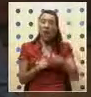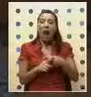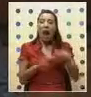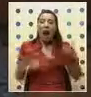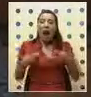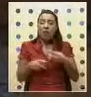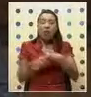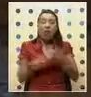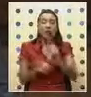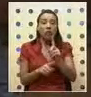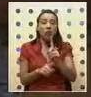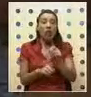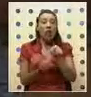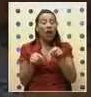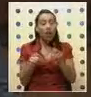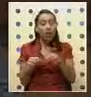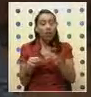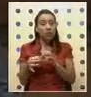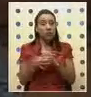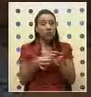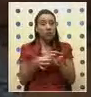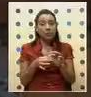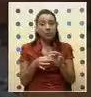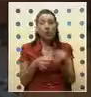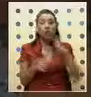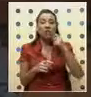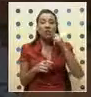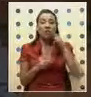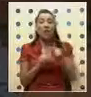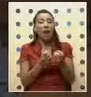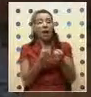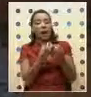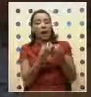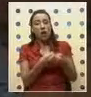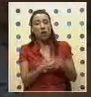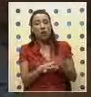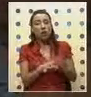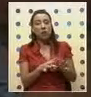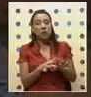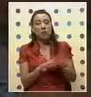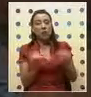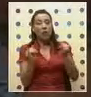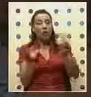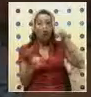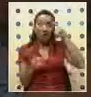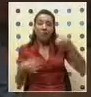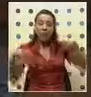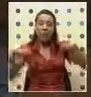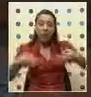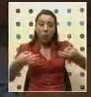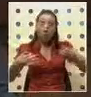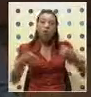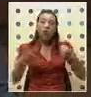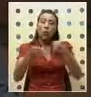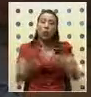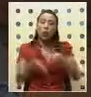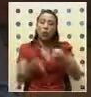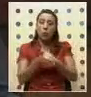palabras, lo que, por cierto, en ningún caso significaba la renuncia a los principios y la justeza de su lucha.